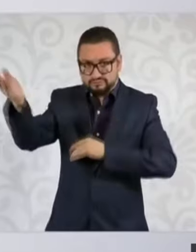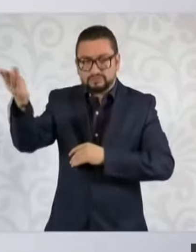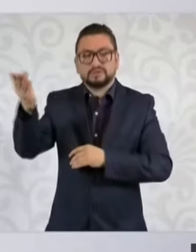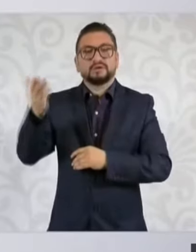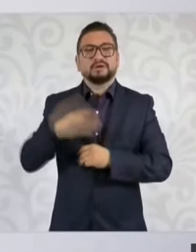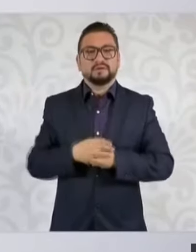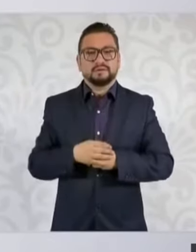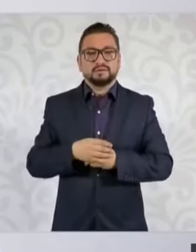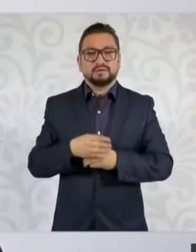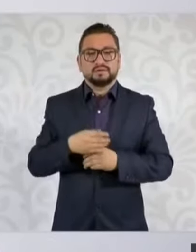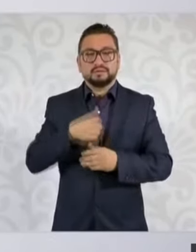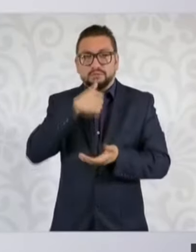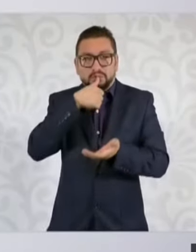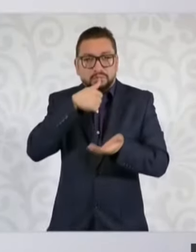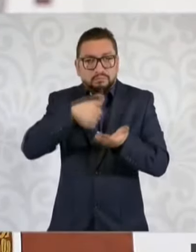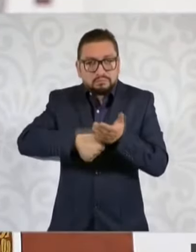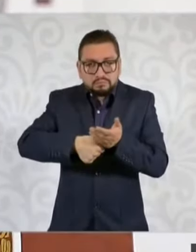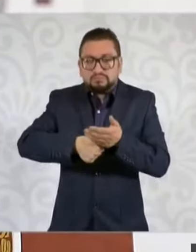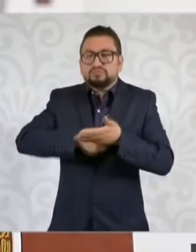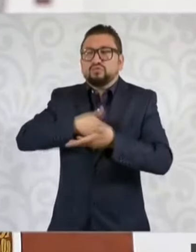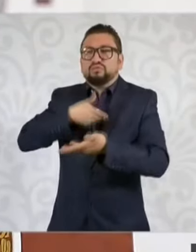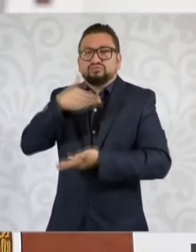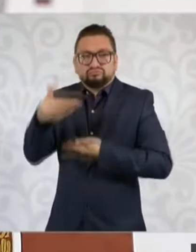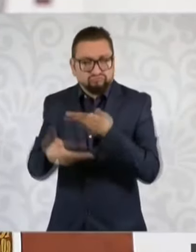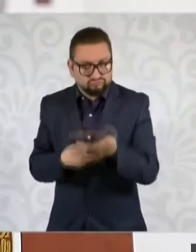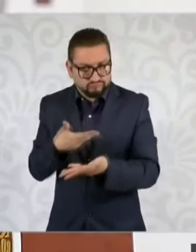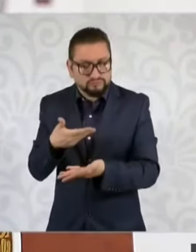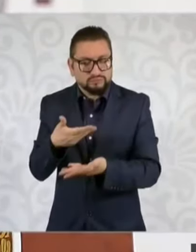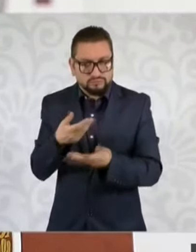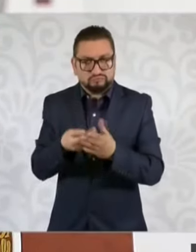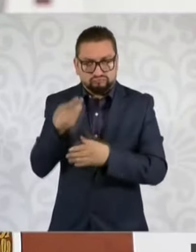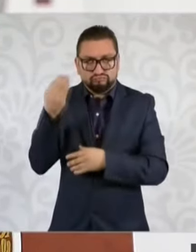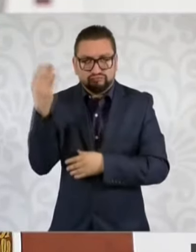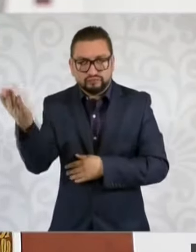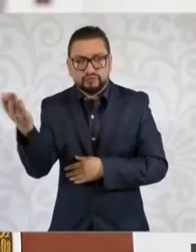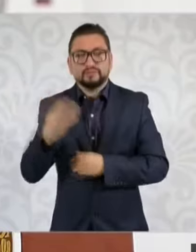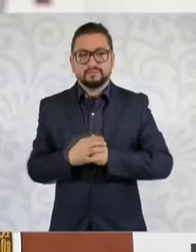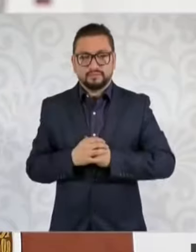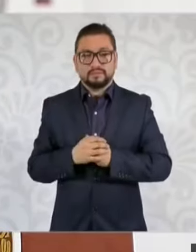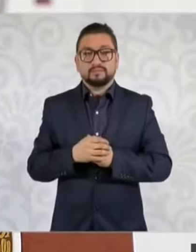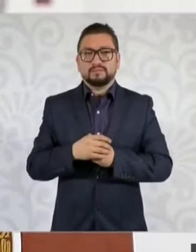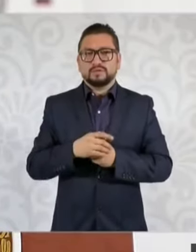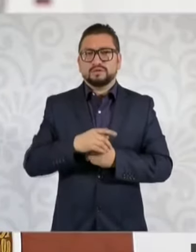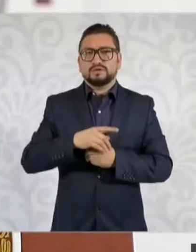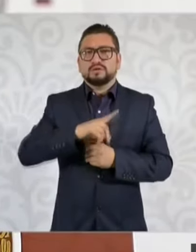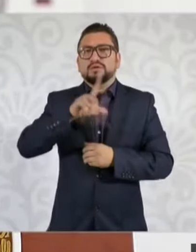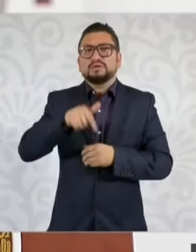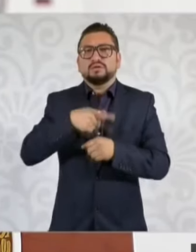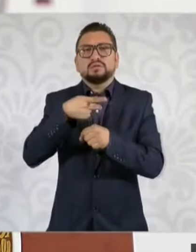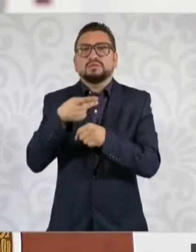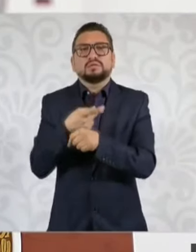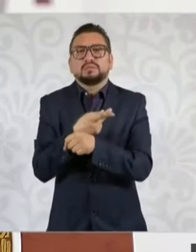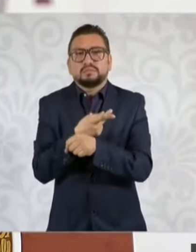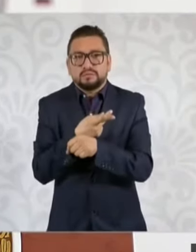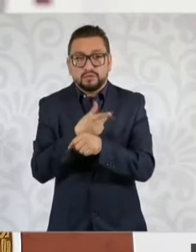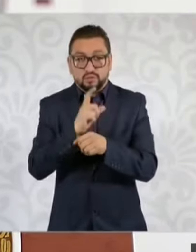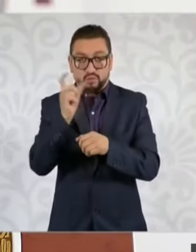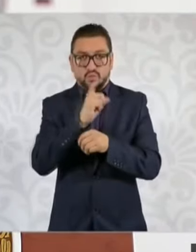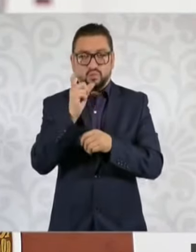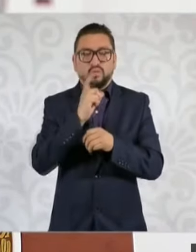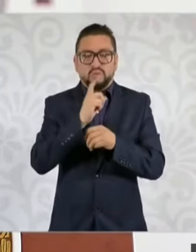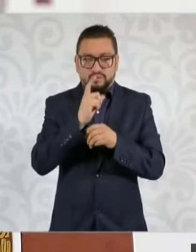una forma muy cordial. ¿Qué podría haber ocurrido, como debe ocurrir en las relaciones